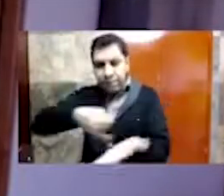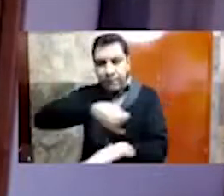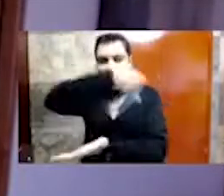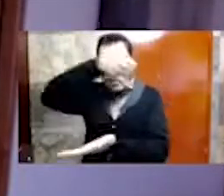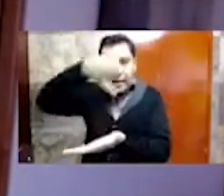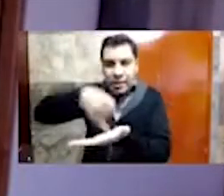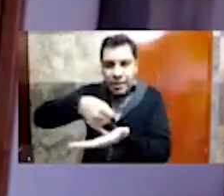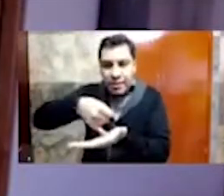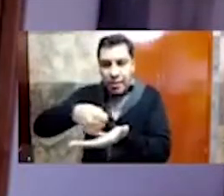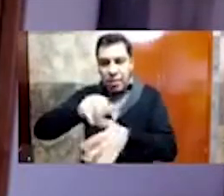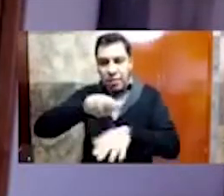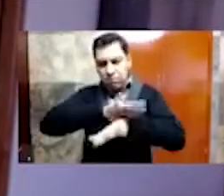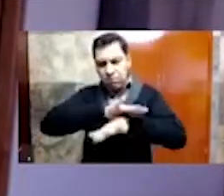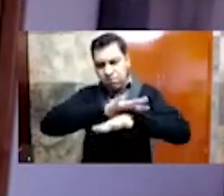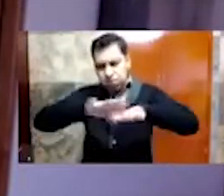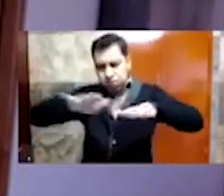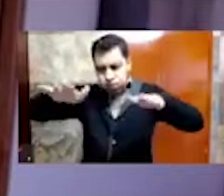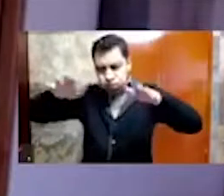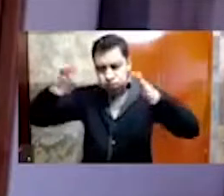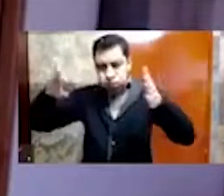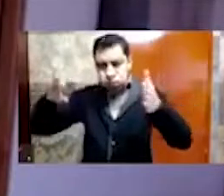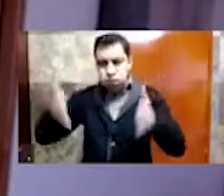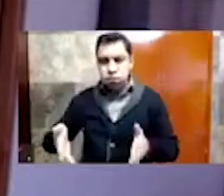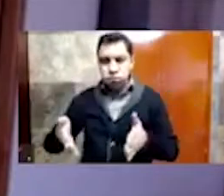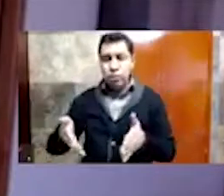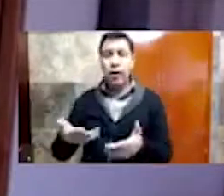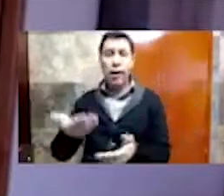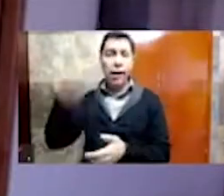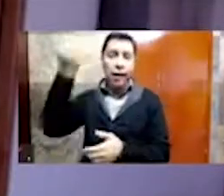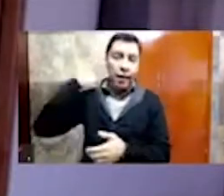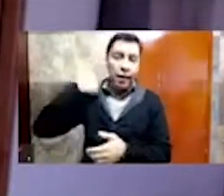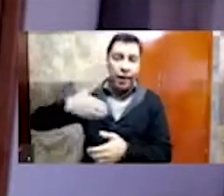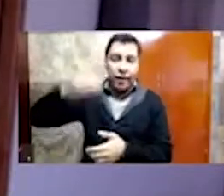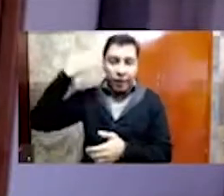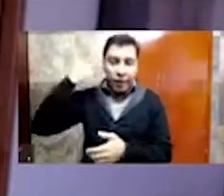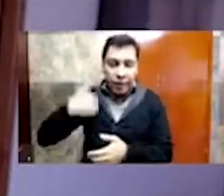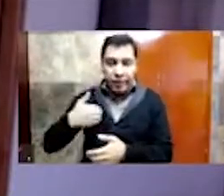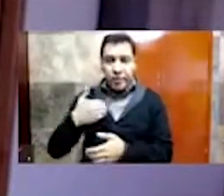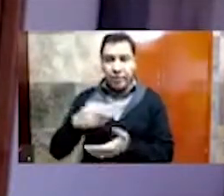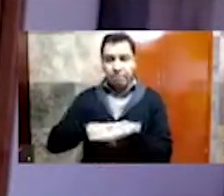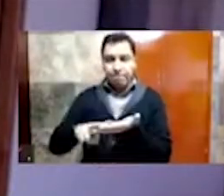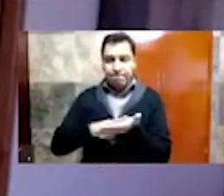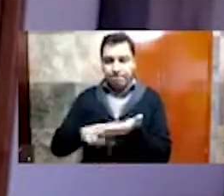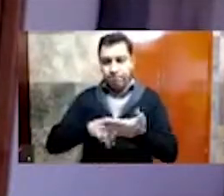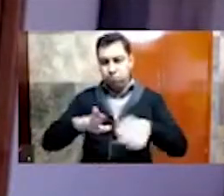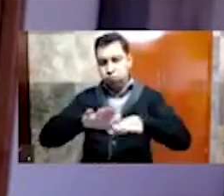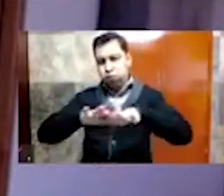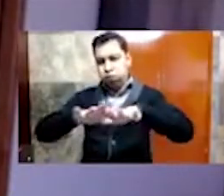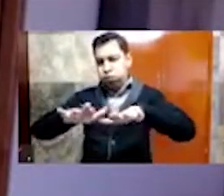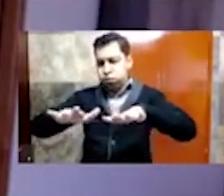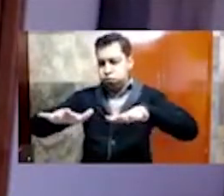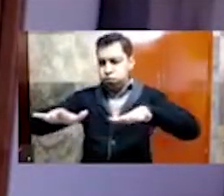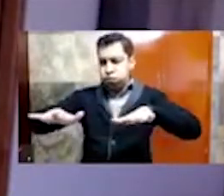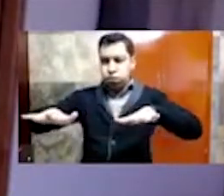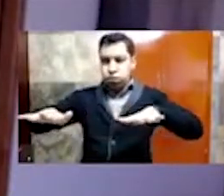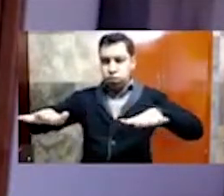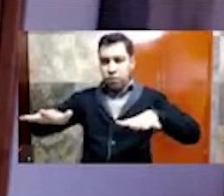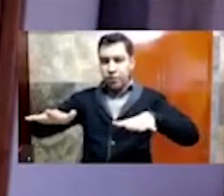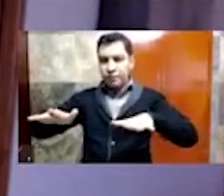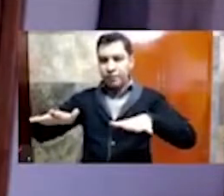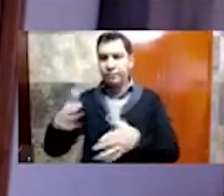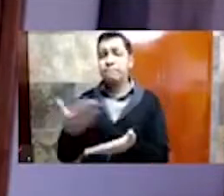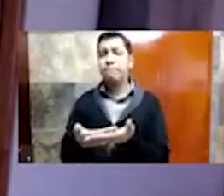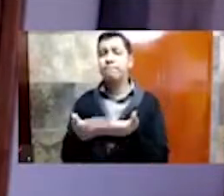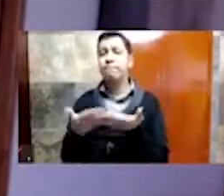sobre pasto de sagaces memoriosos, reconstructores temerarios de ese tiempo en litigio, perdido en las